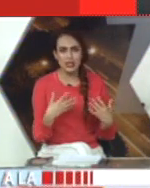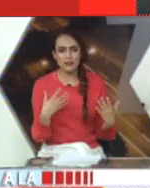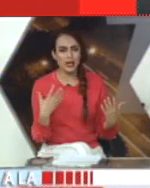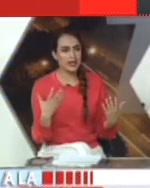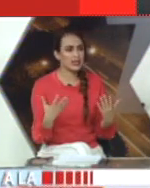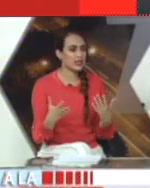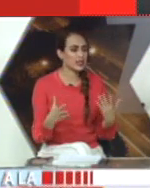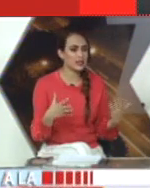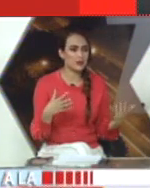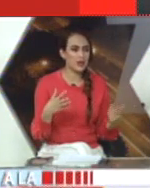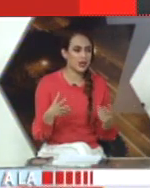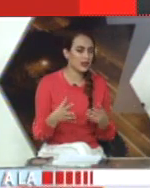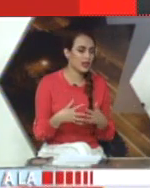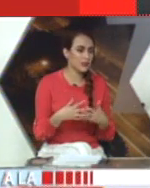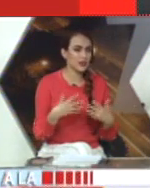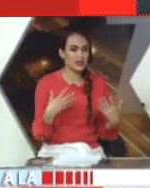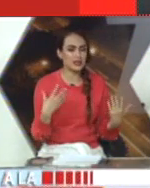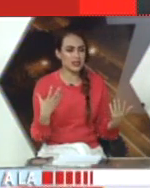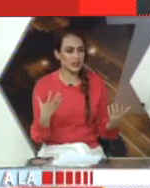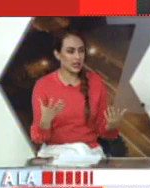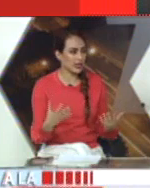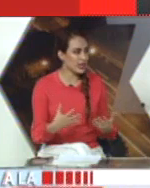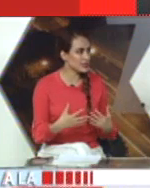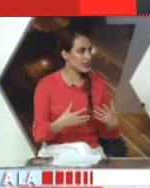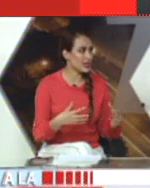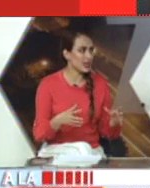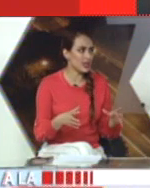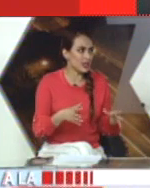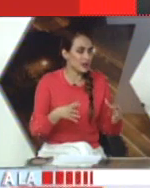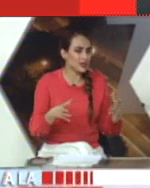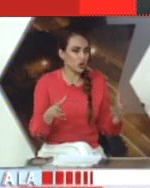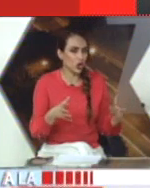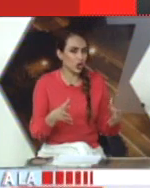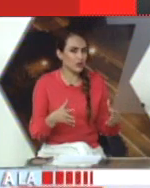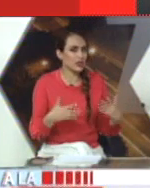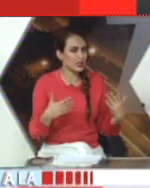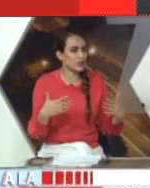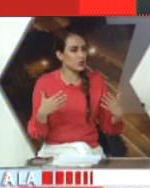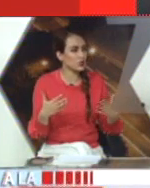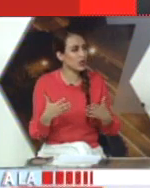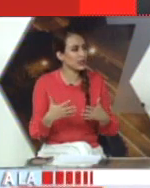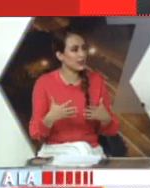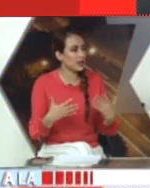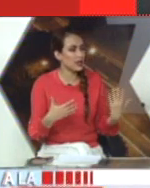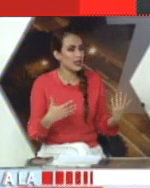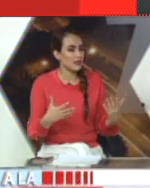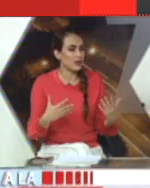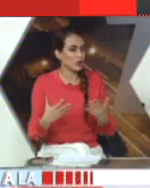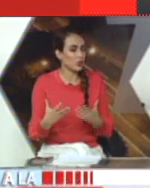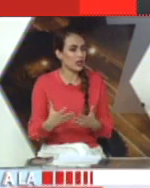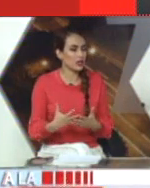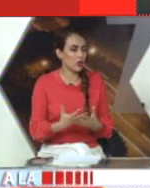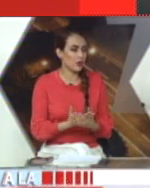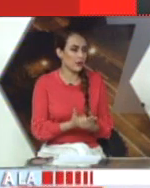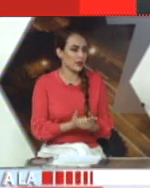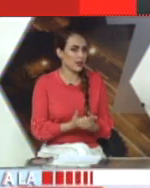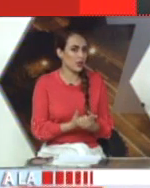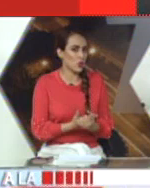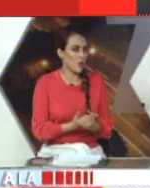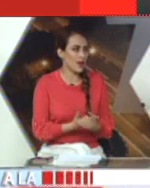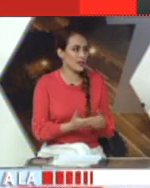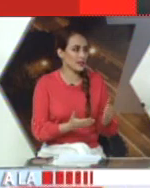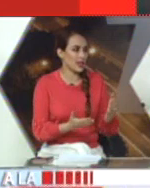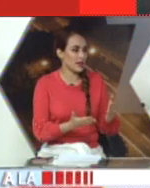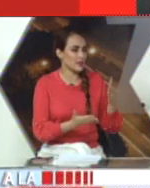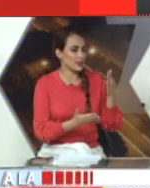siempre hay alguien que se pierde, que pierde el interés en la clase. Es correcto. Imagínate tú en el tema virtual, donde obviamente